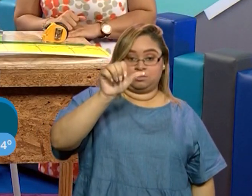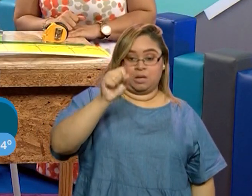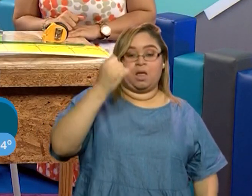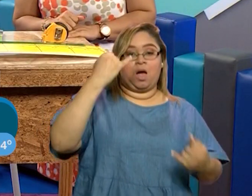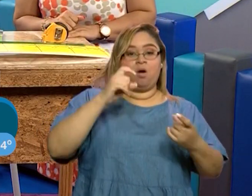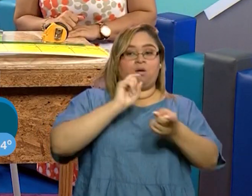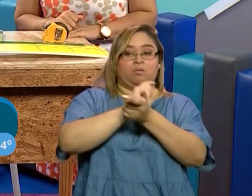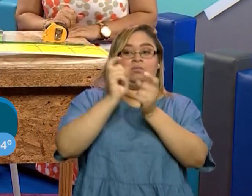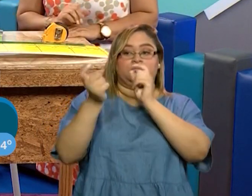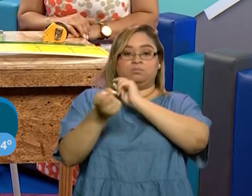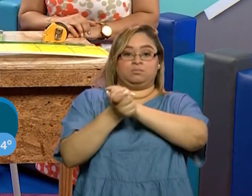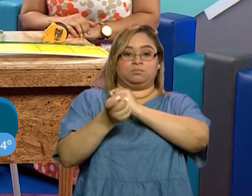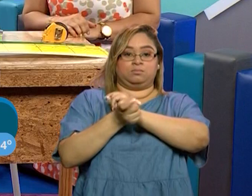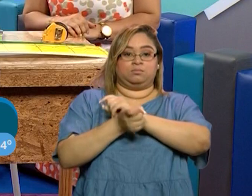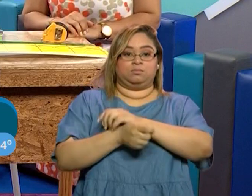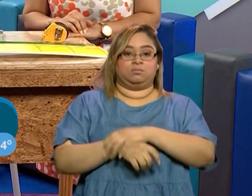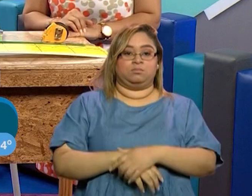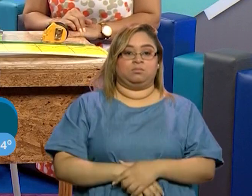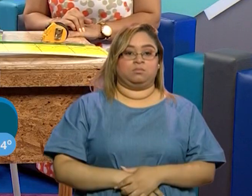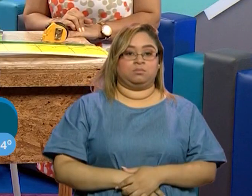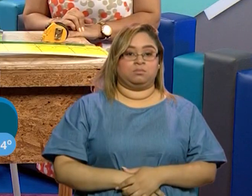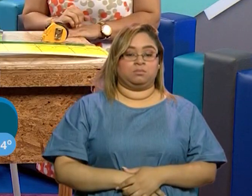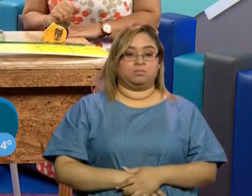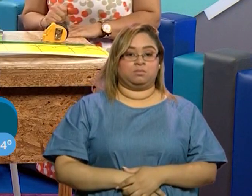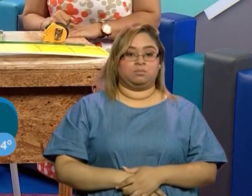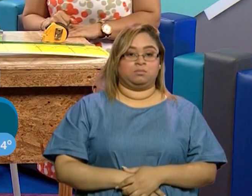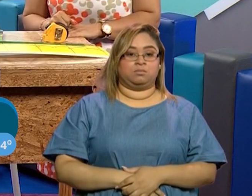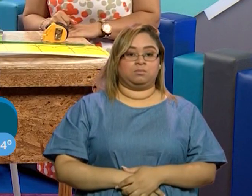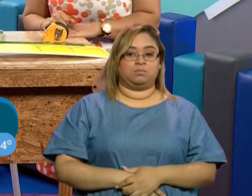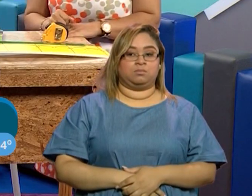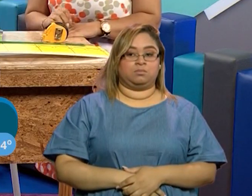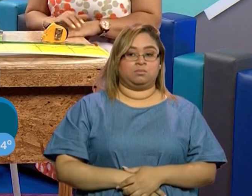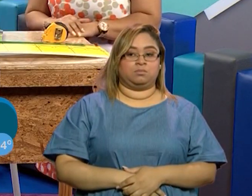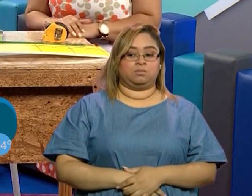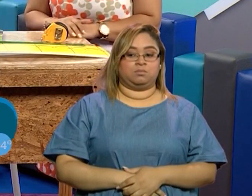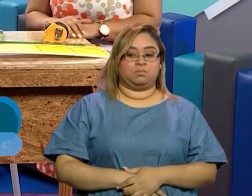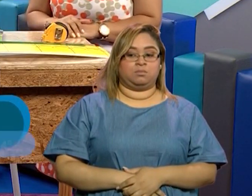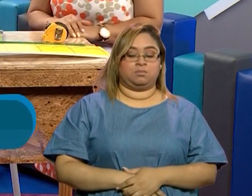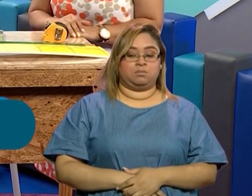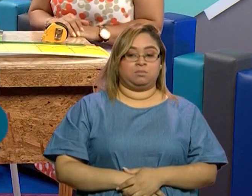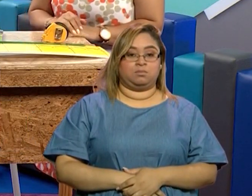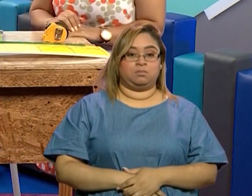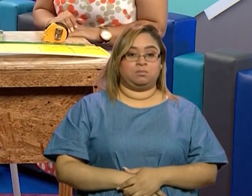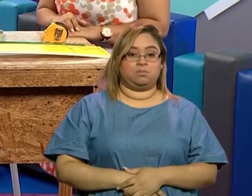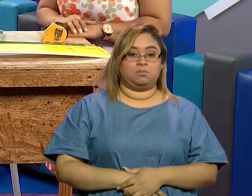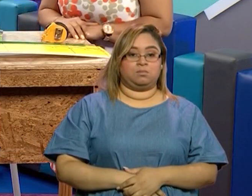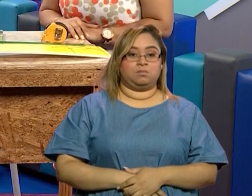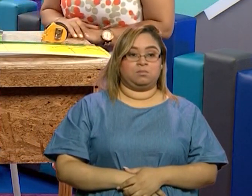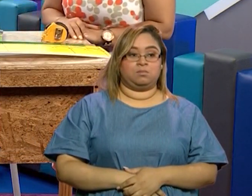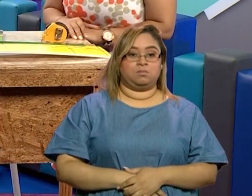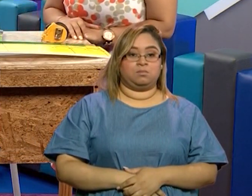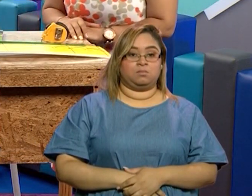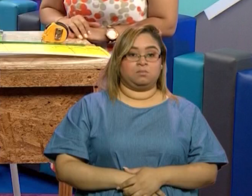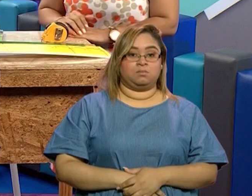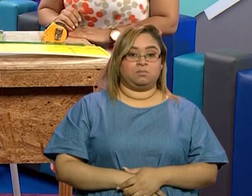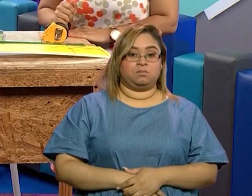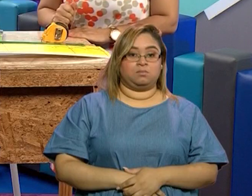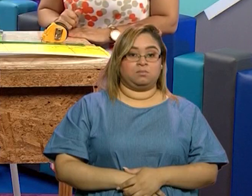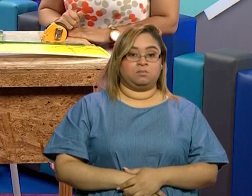Seguimos. Aquí vas a ver lo que es la práctica. Vamos a ver lo que es la práctica que te corresponde.